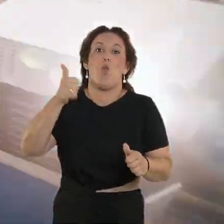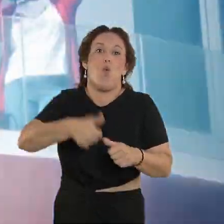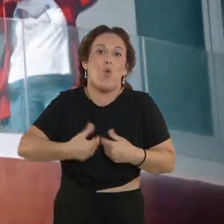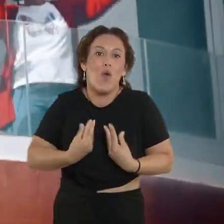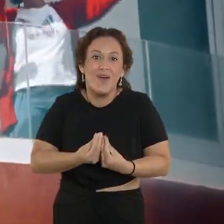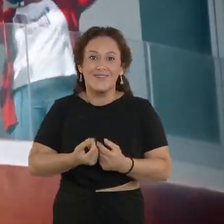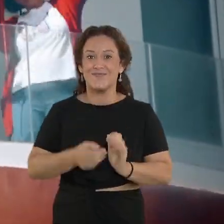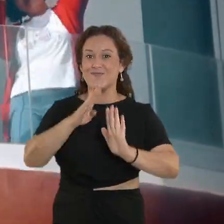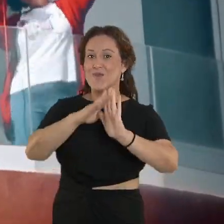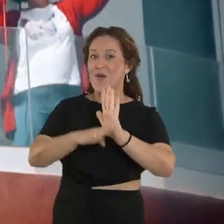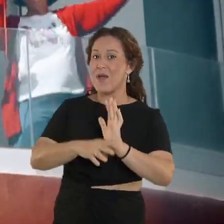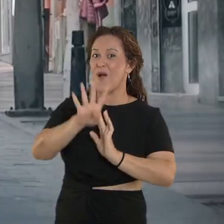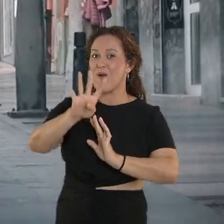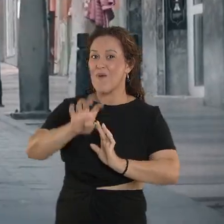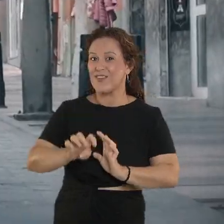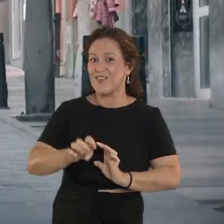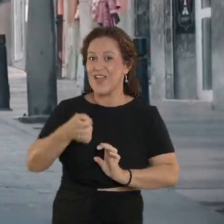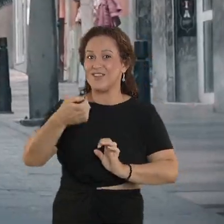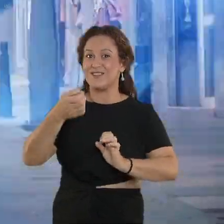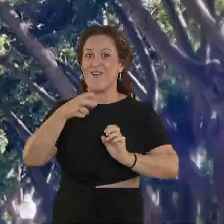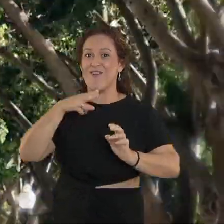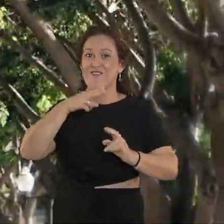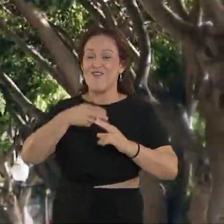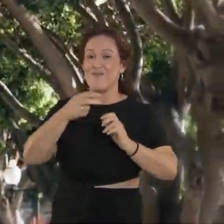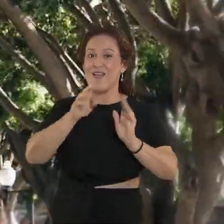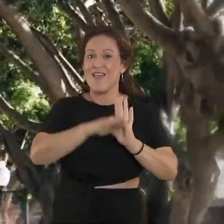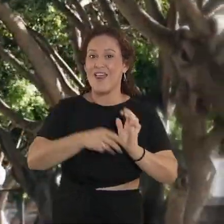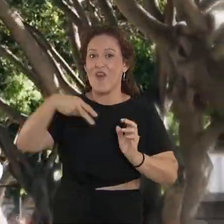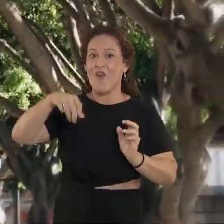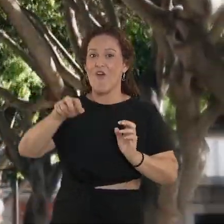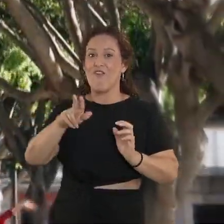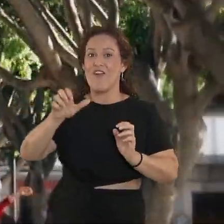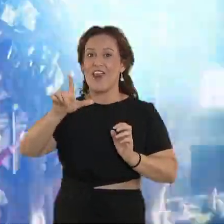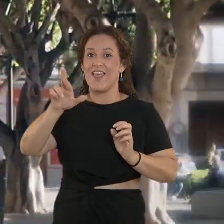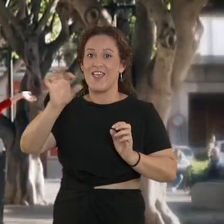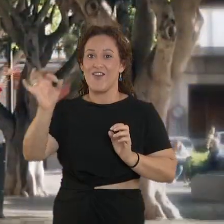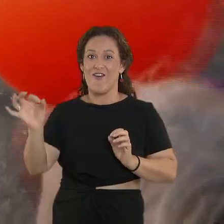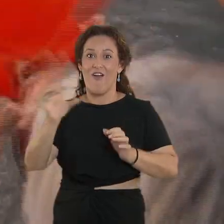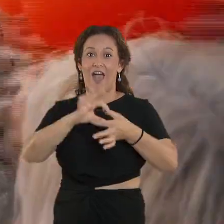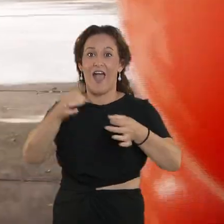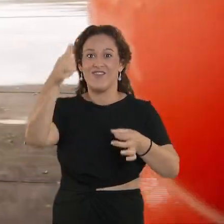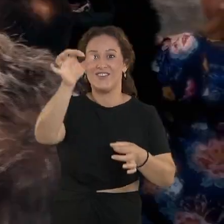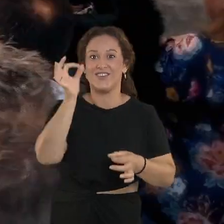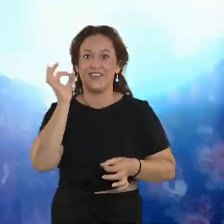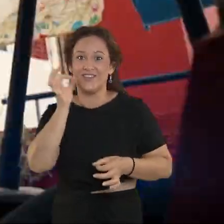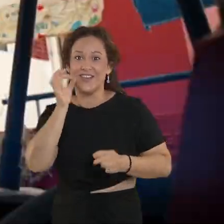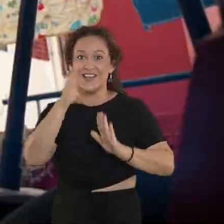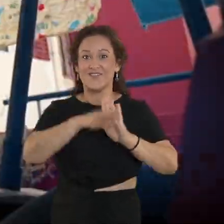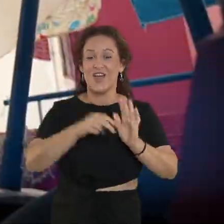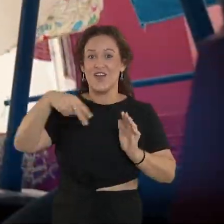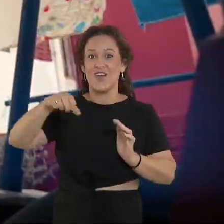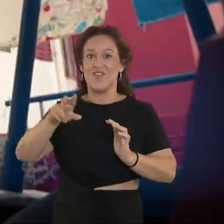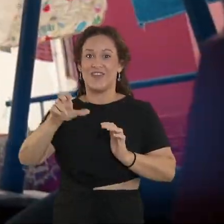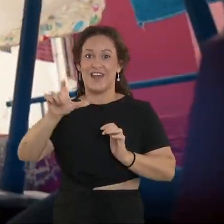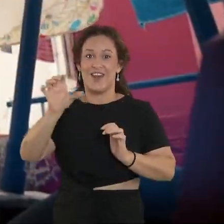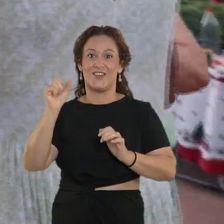su lado. ¡Pas los ciertos programas de noveleros! ¡Vamos noveleros! Amigos y amigas, noveleros